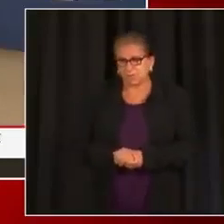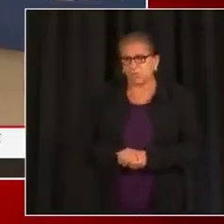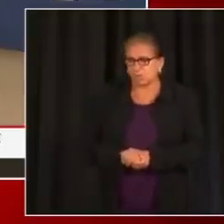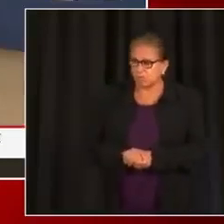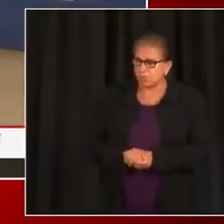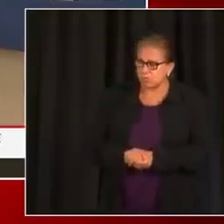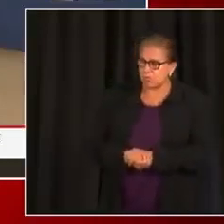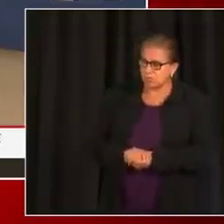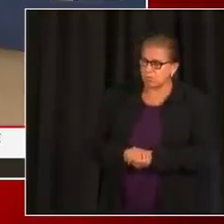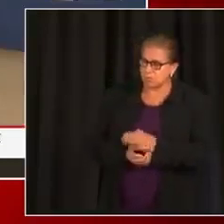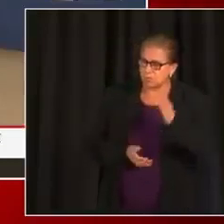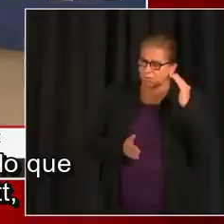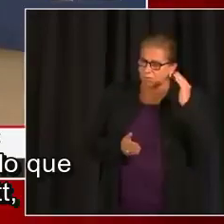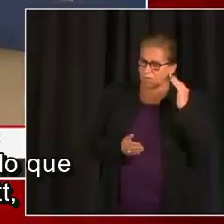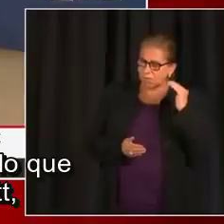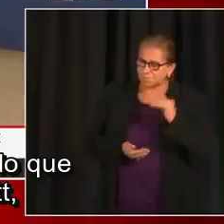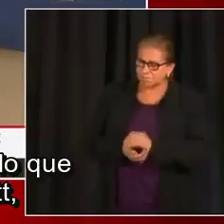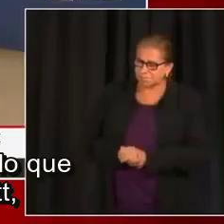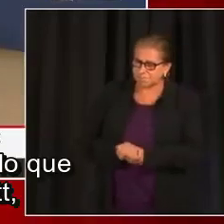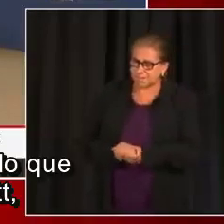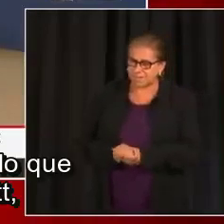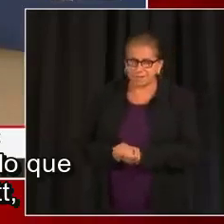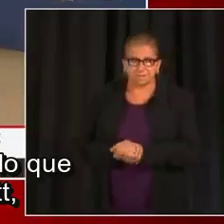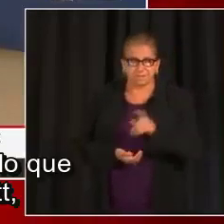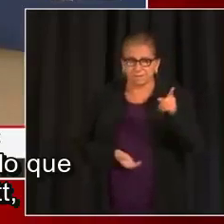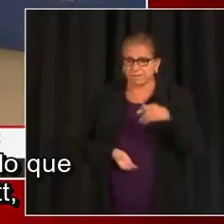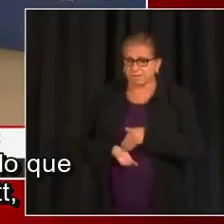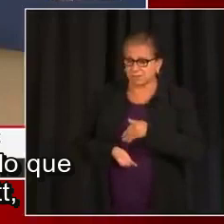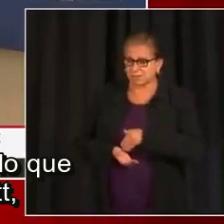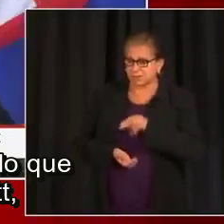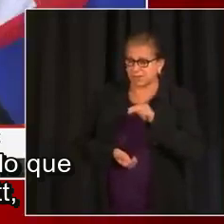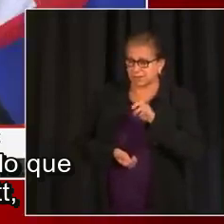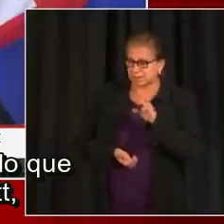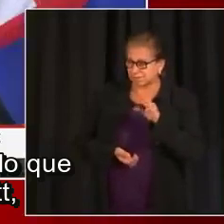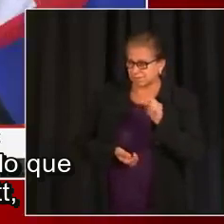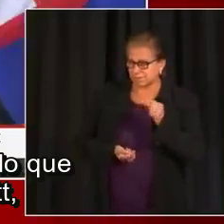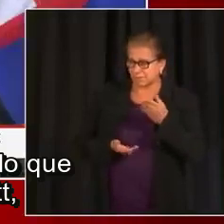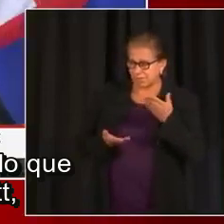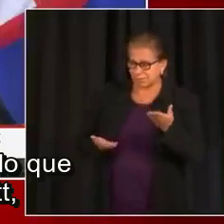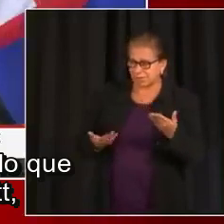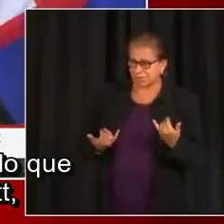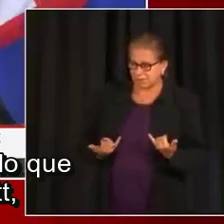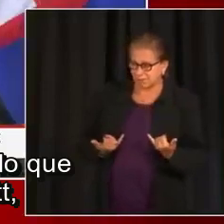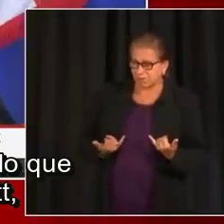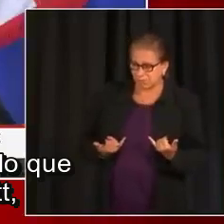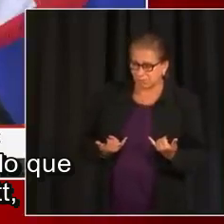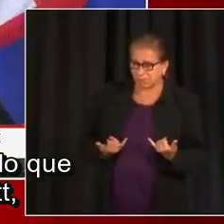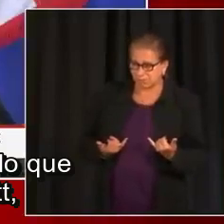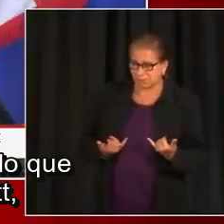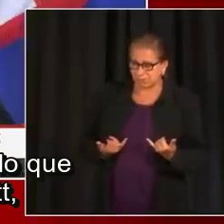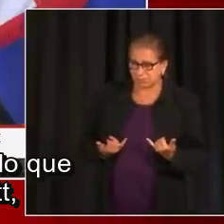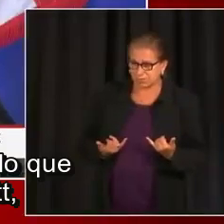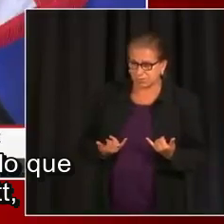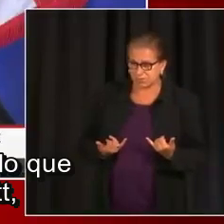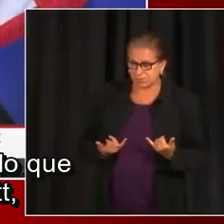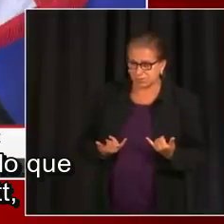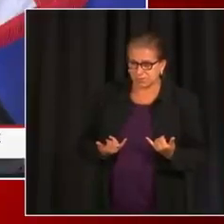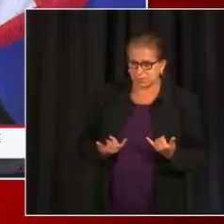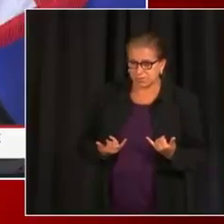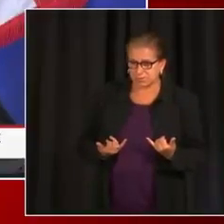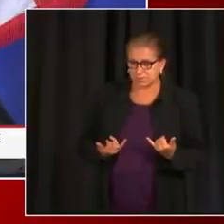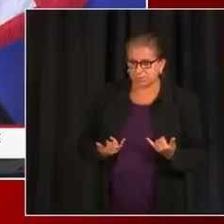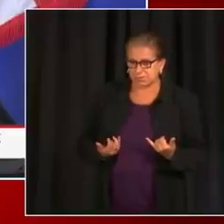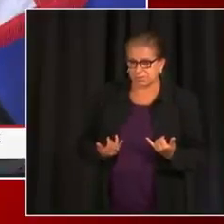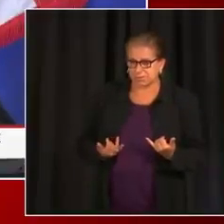Esperamos que parte de lo que está recomendando la doctora Nesbitt en este momento